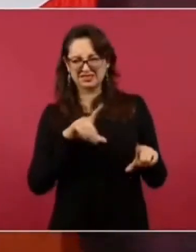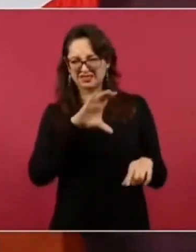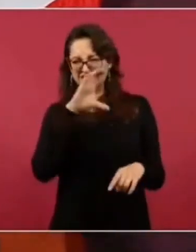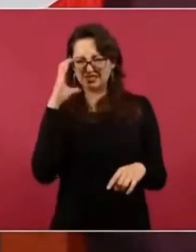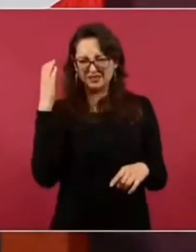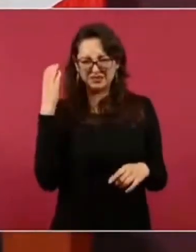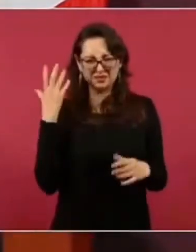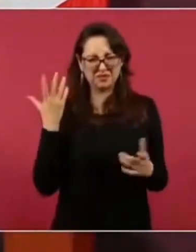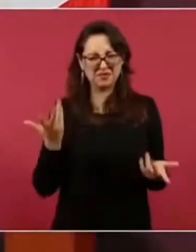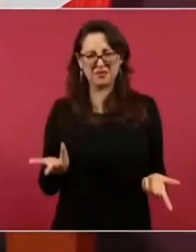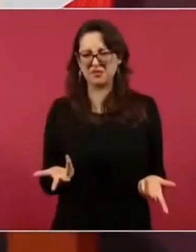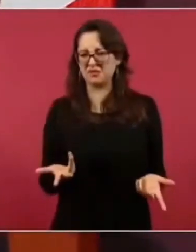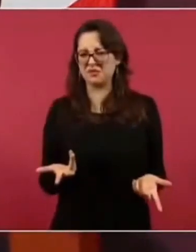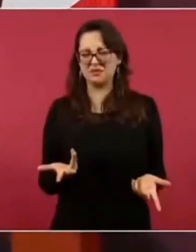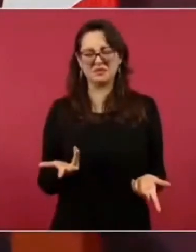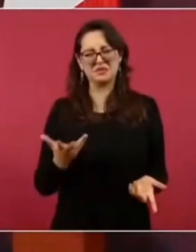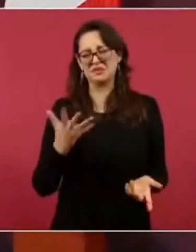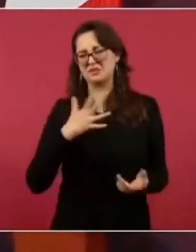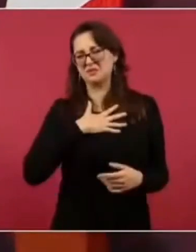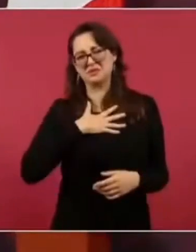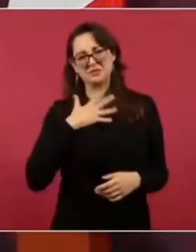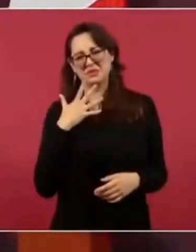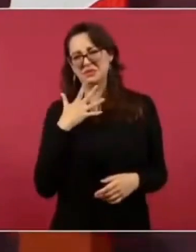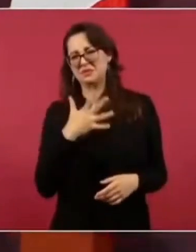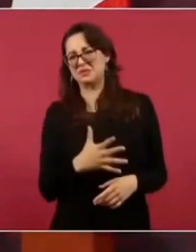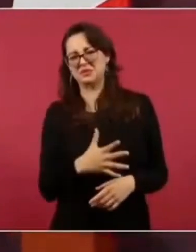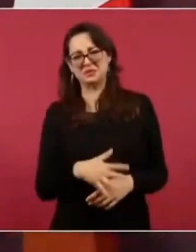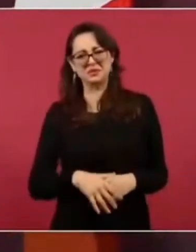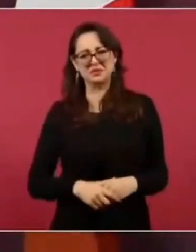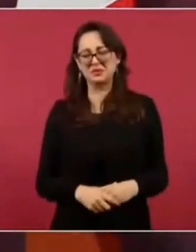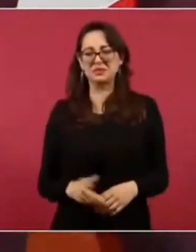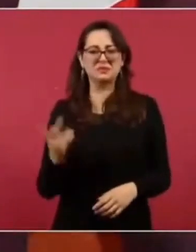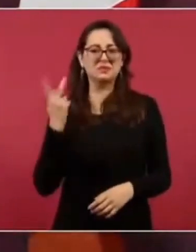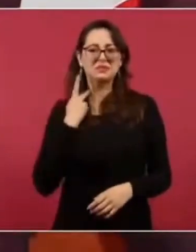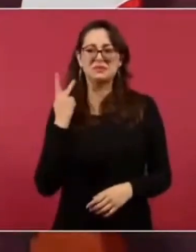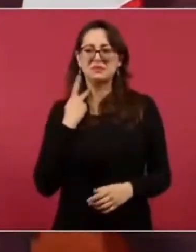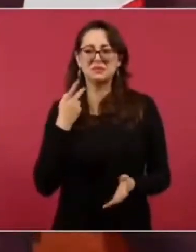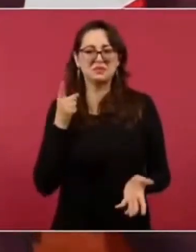promiscuidad política,